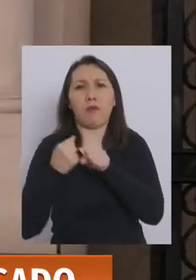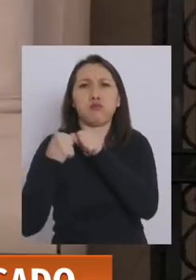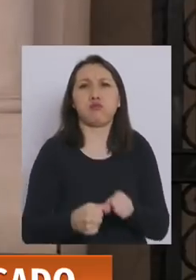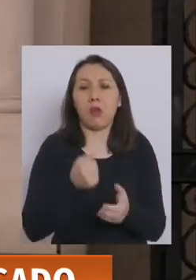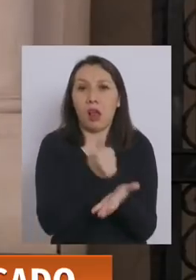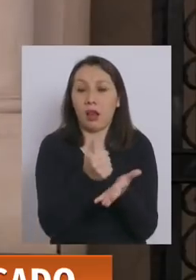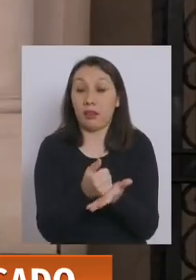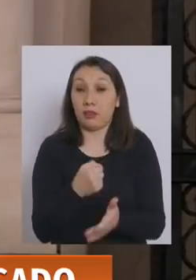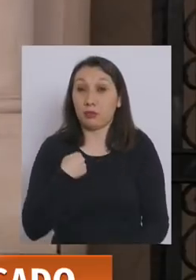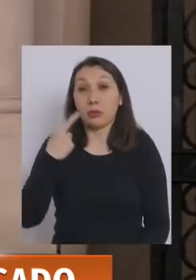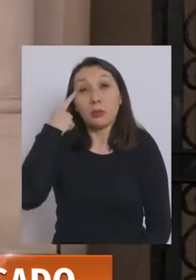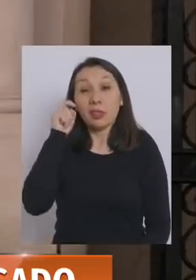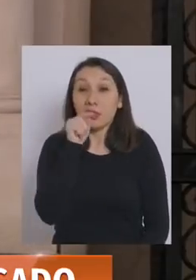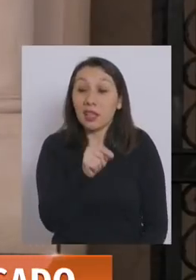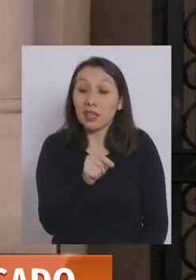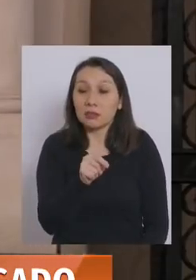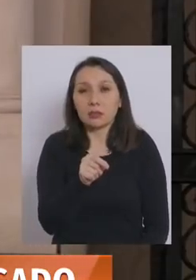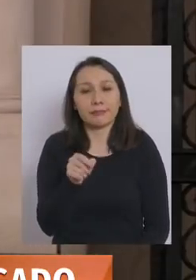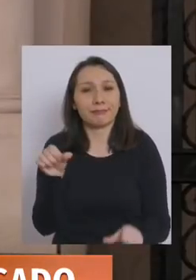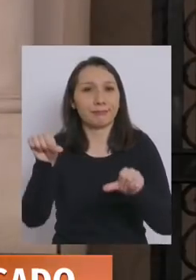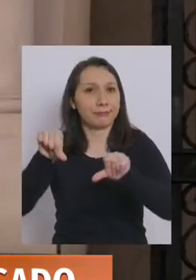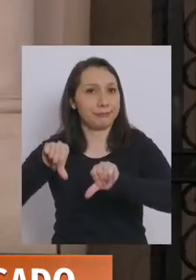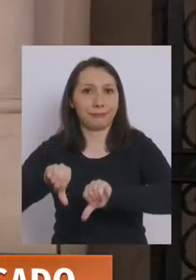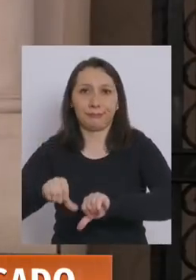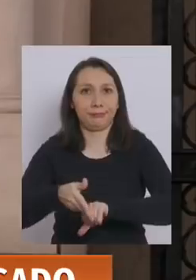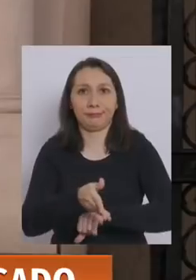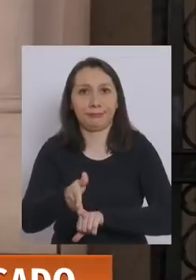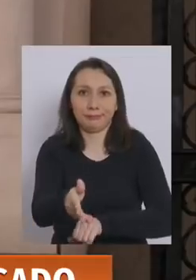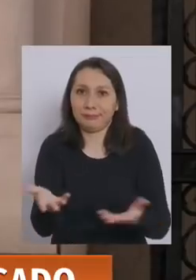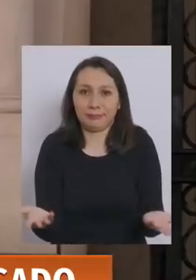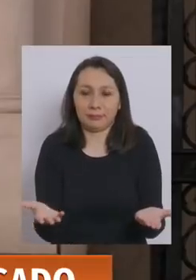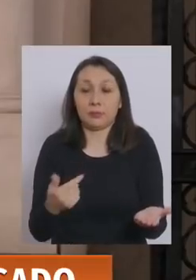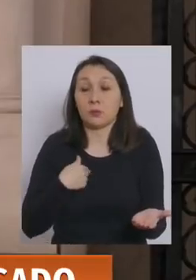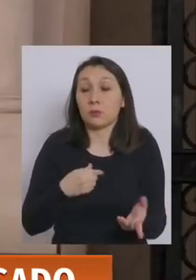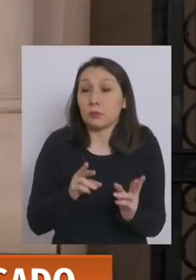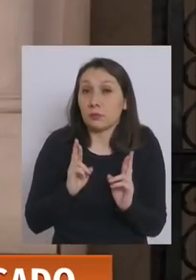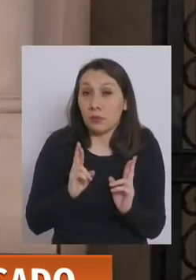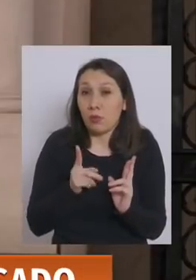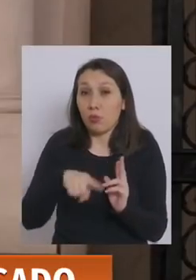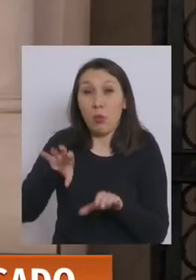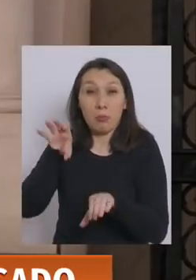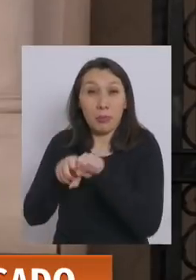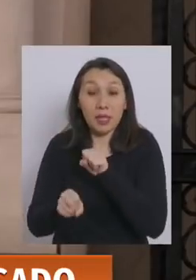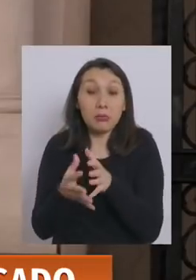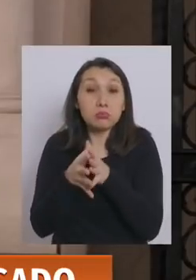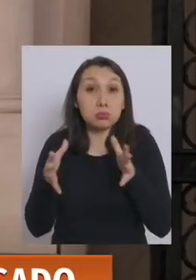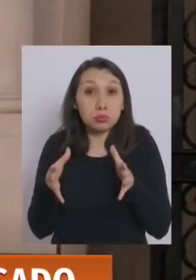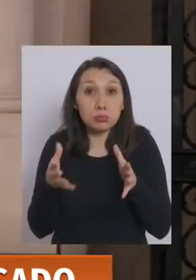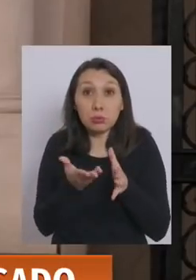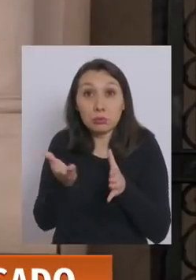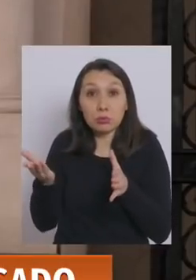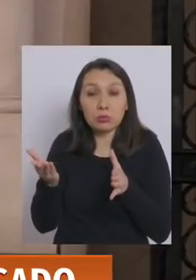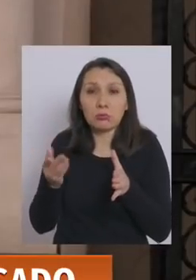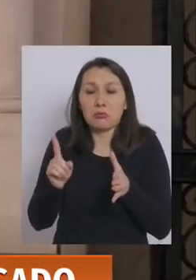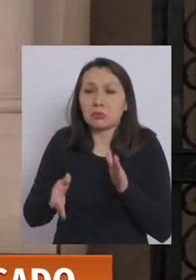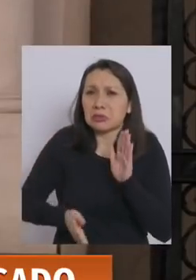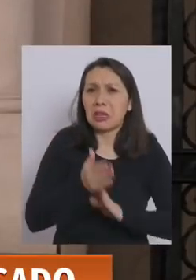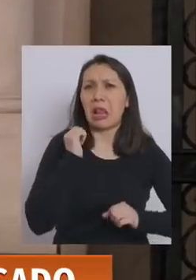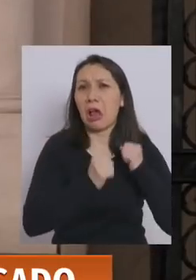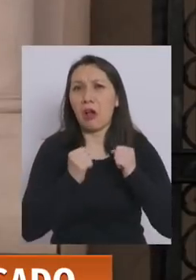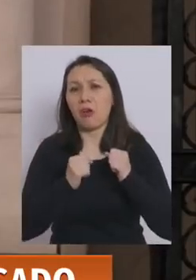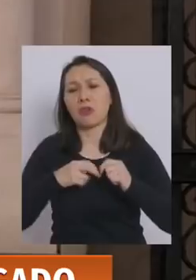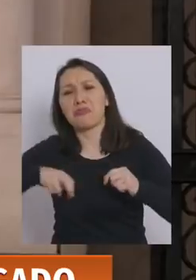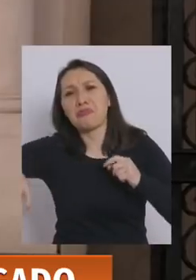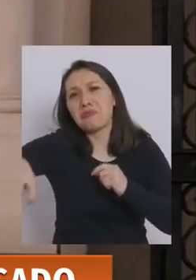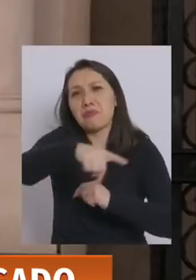alcalde, creo que esa es la línea que les va a ir muy, pero muy mal. Yo espero que si están tan picados, que no sé, salgan a correr, que den